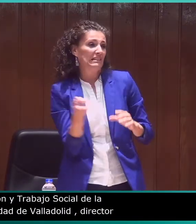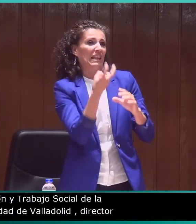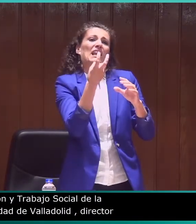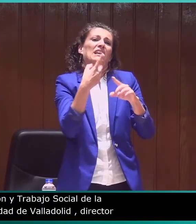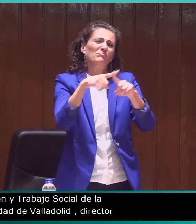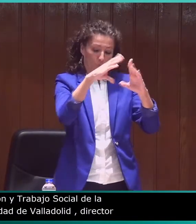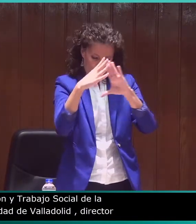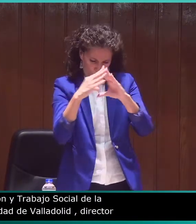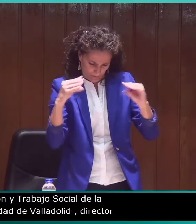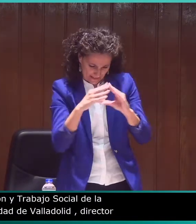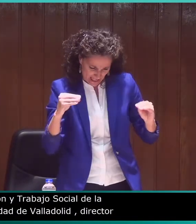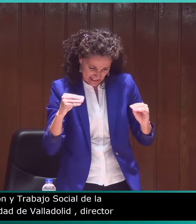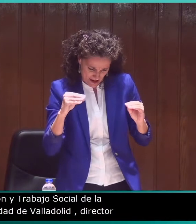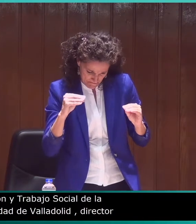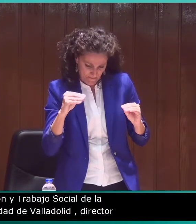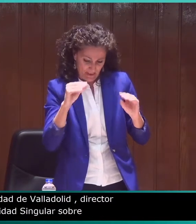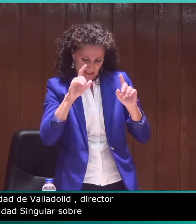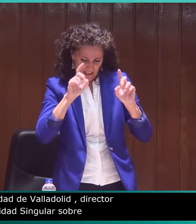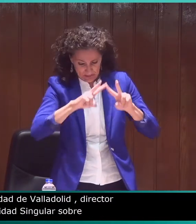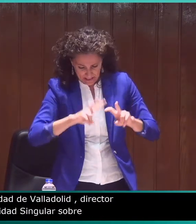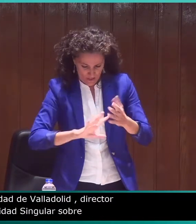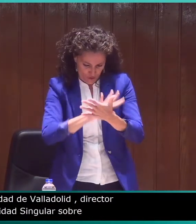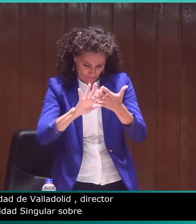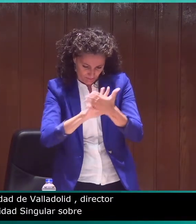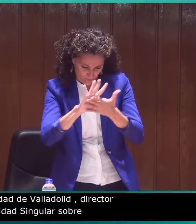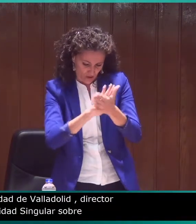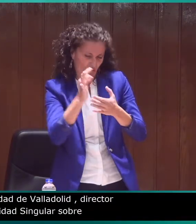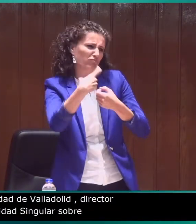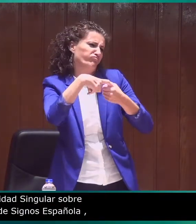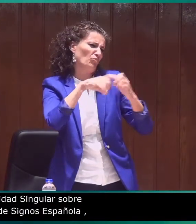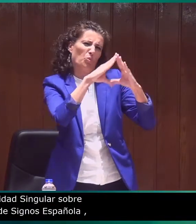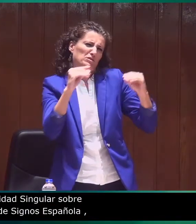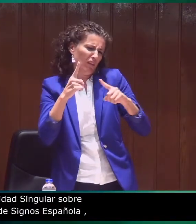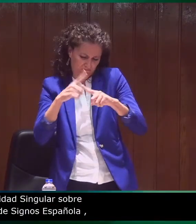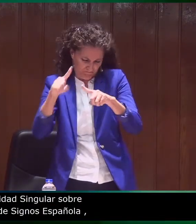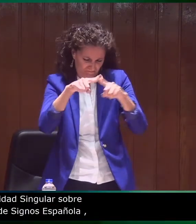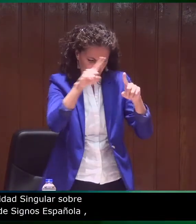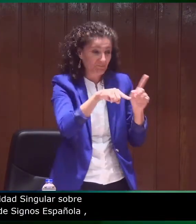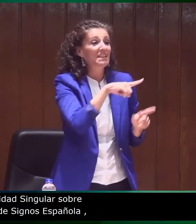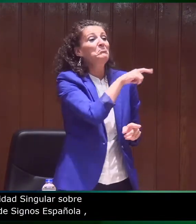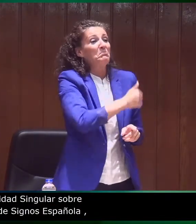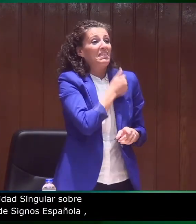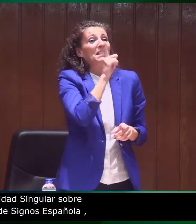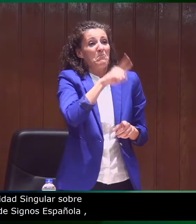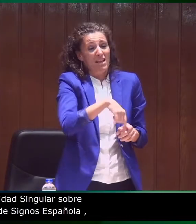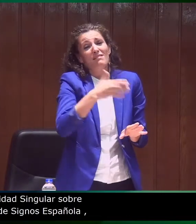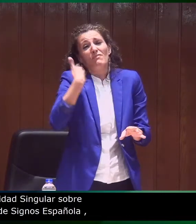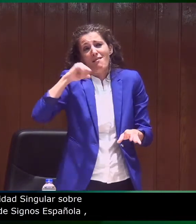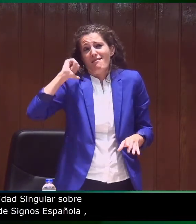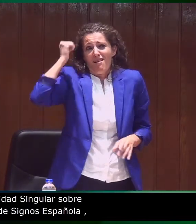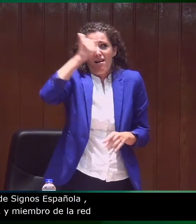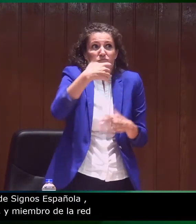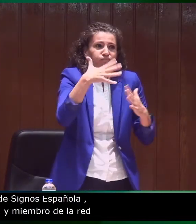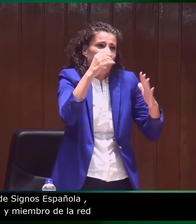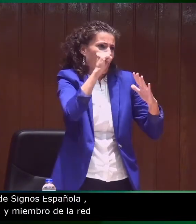Interuniversitaria de Investigación de la Lengua de Signos Española, donde también participan otras